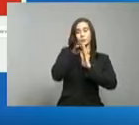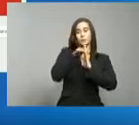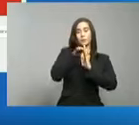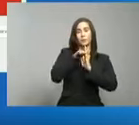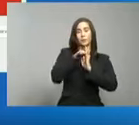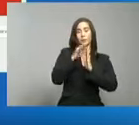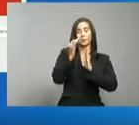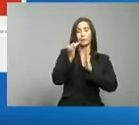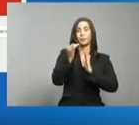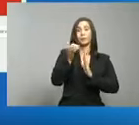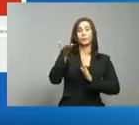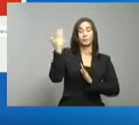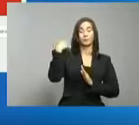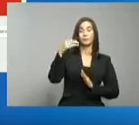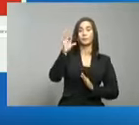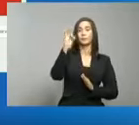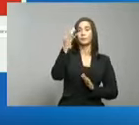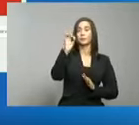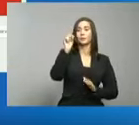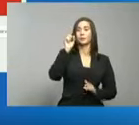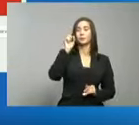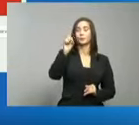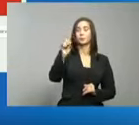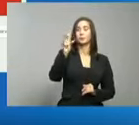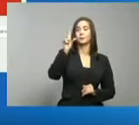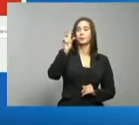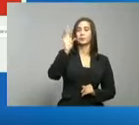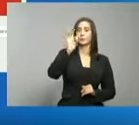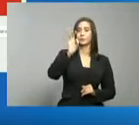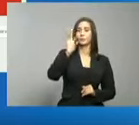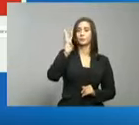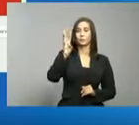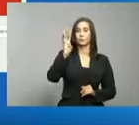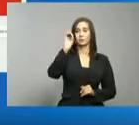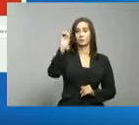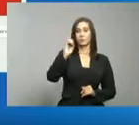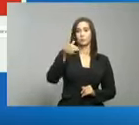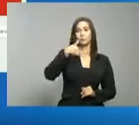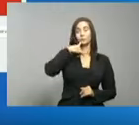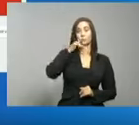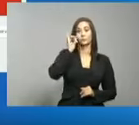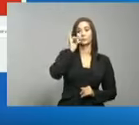estaba en 19.96%.